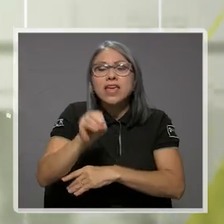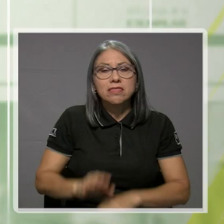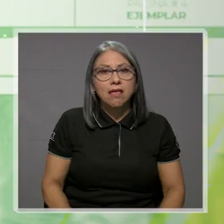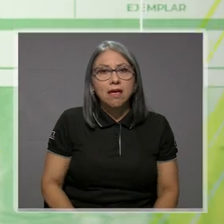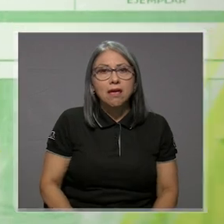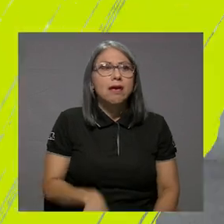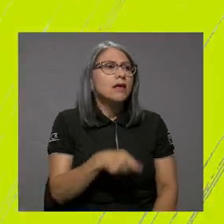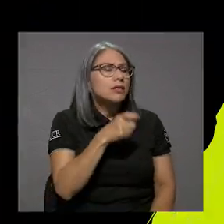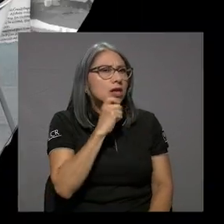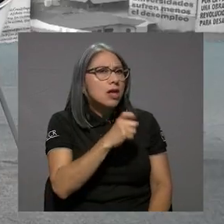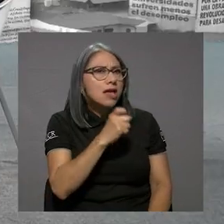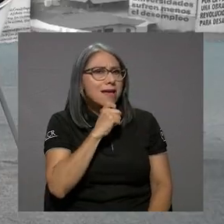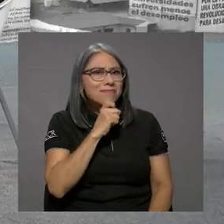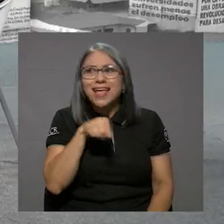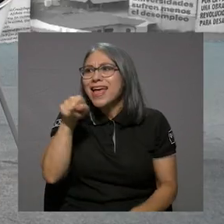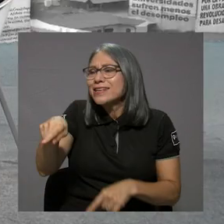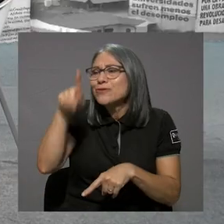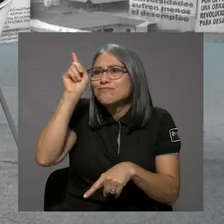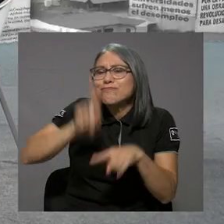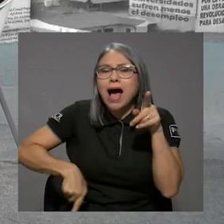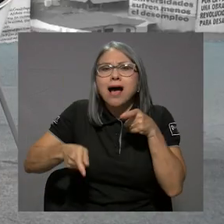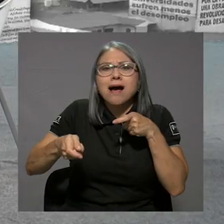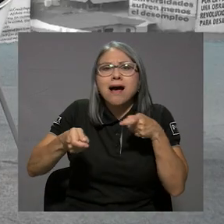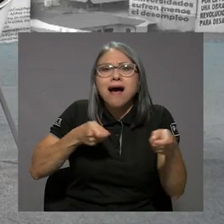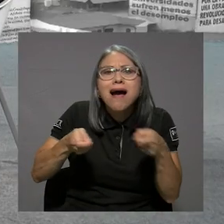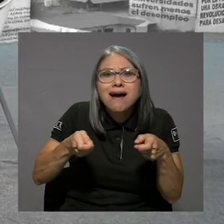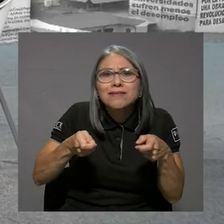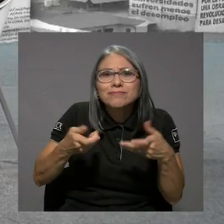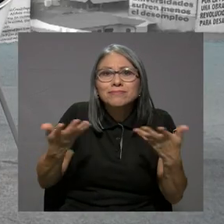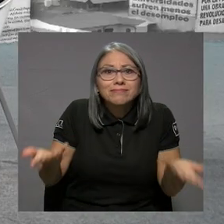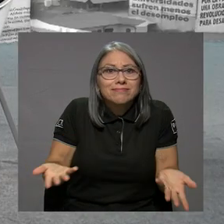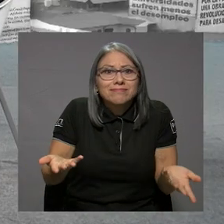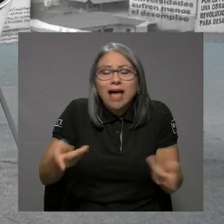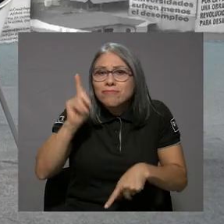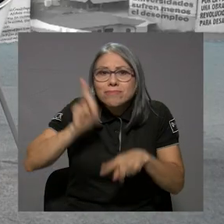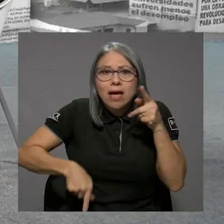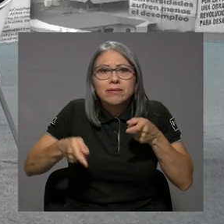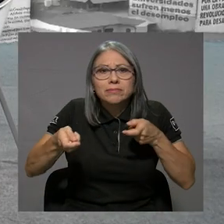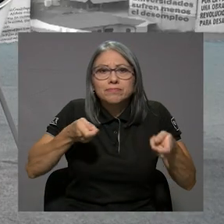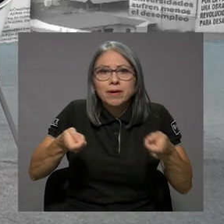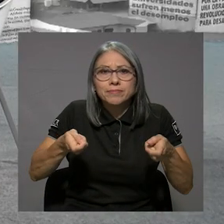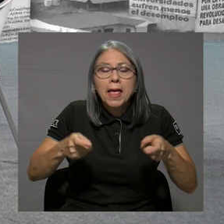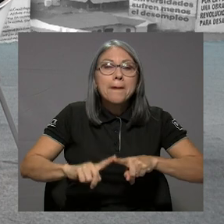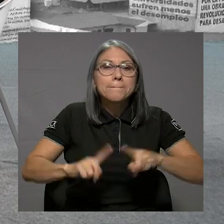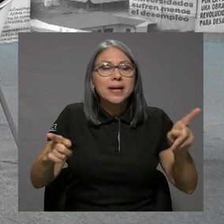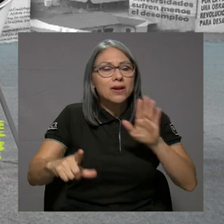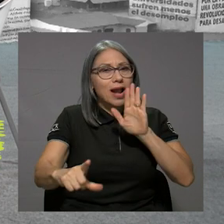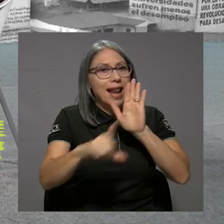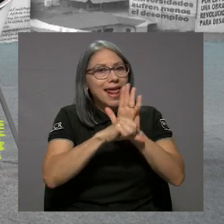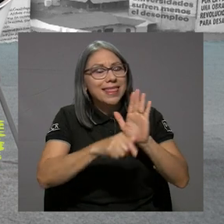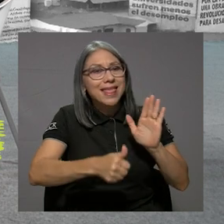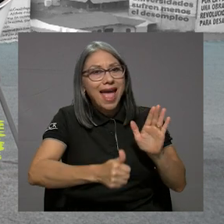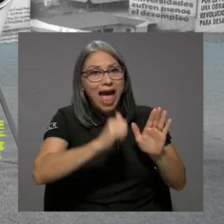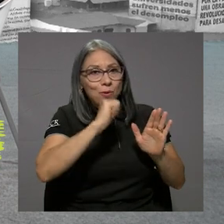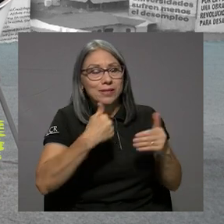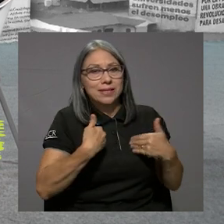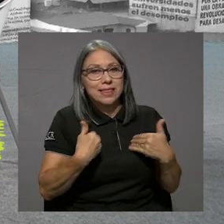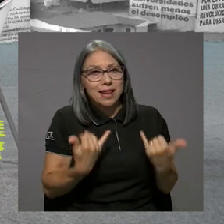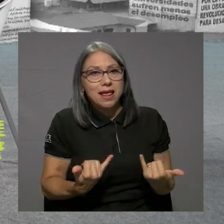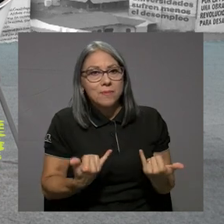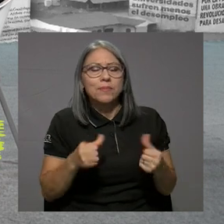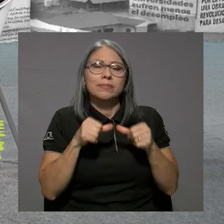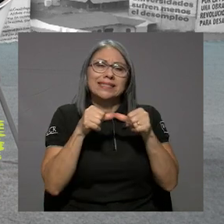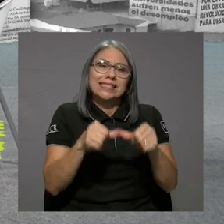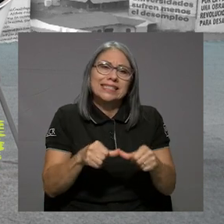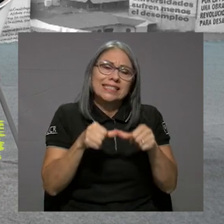Eso es realmente ingobernable. Esa es la palabra, es ingobernable. Pero la ley de aguas que